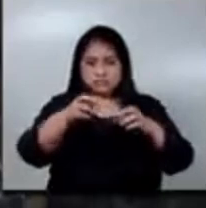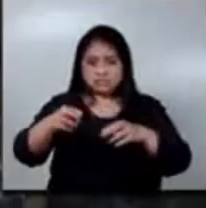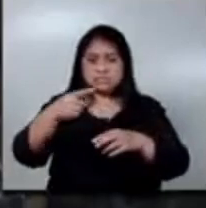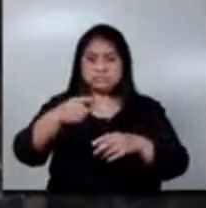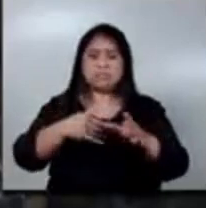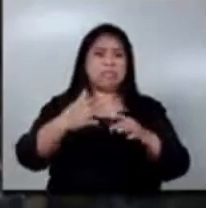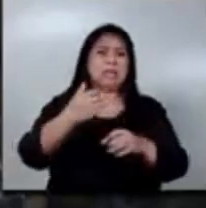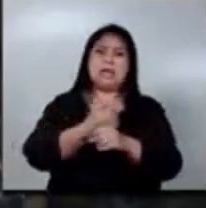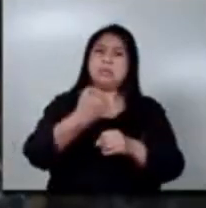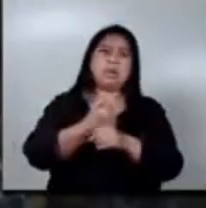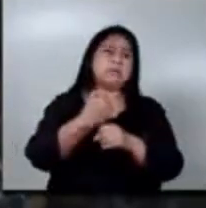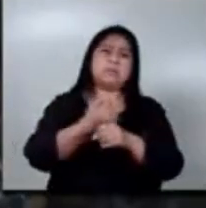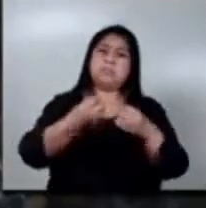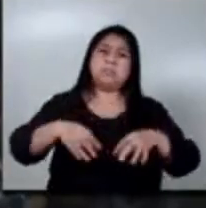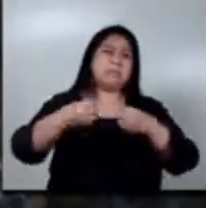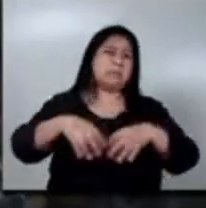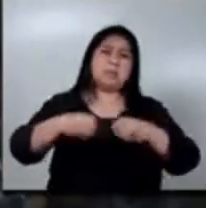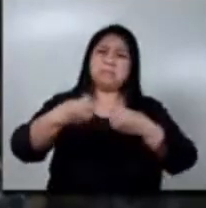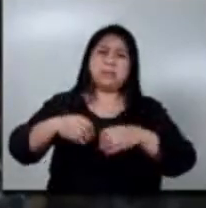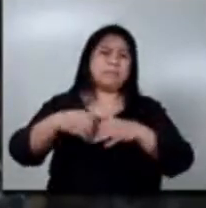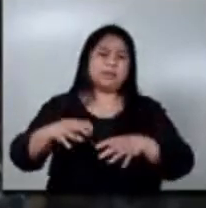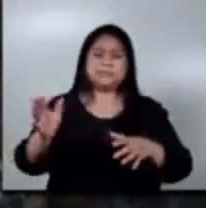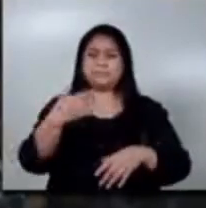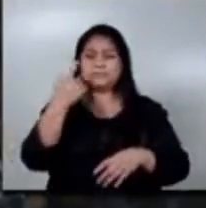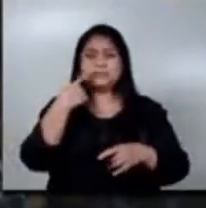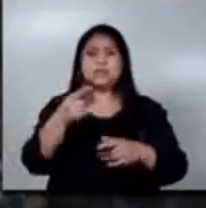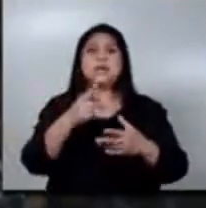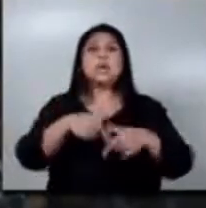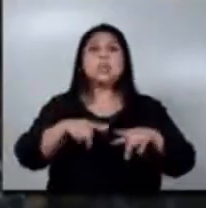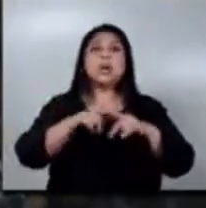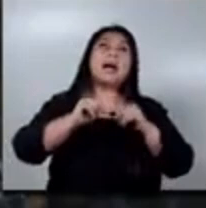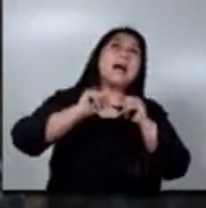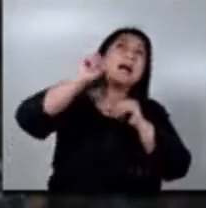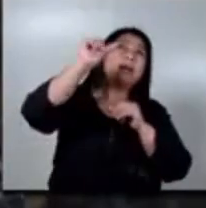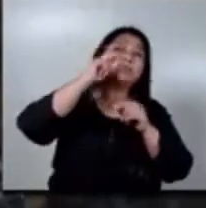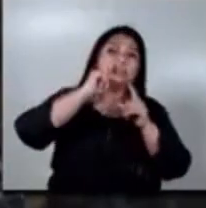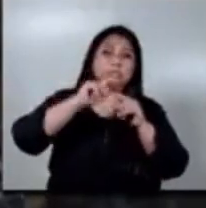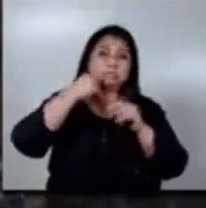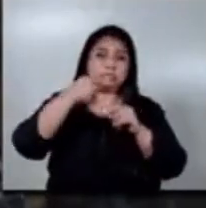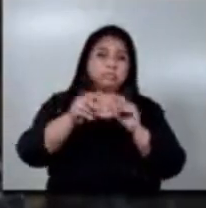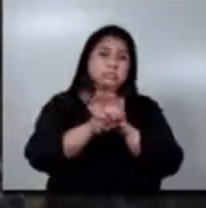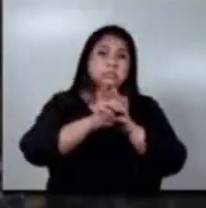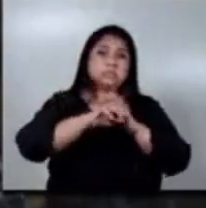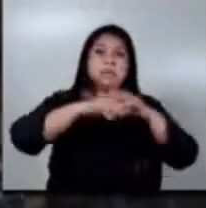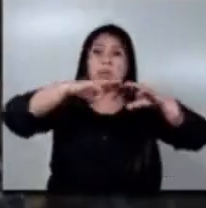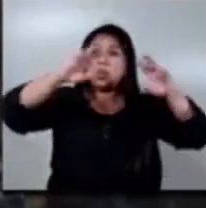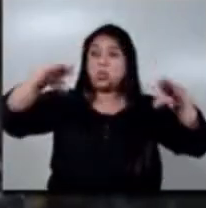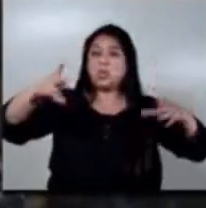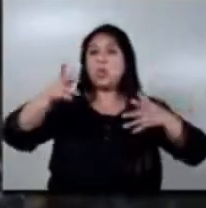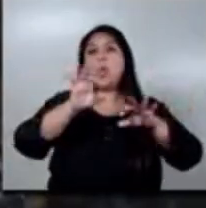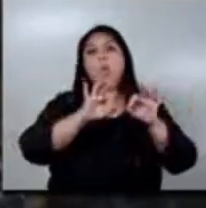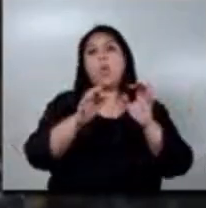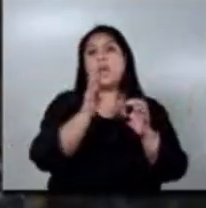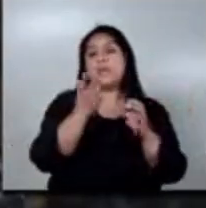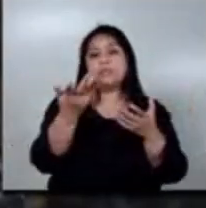todos los años tienen pérdidas, porque hay también lugares altos, como lugares bajos, como en Escuintla, que prácticamente todos los años hay pérdidas allí.